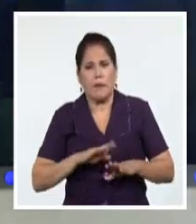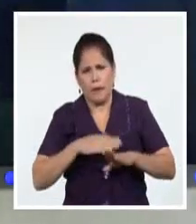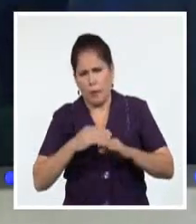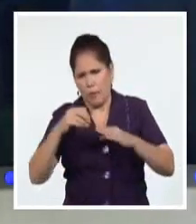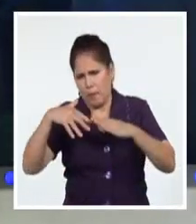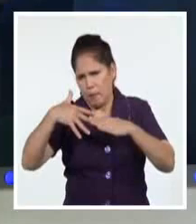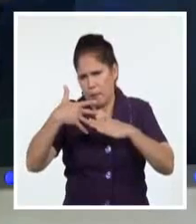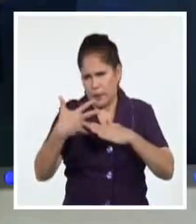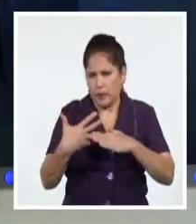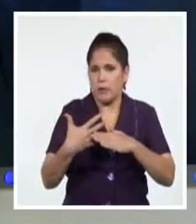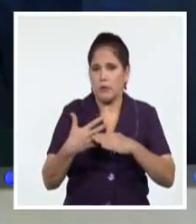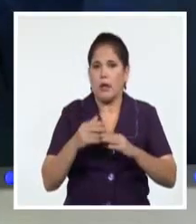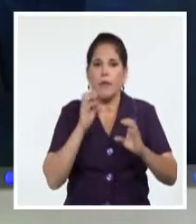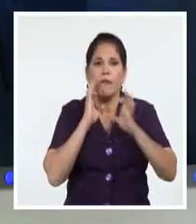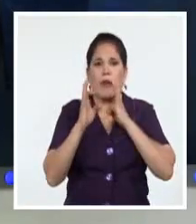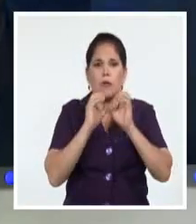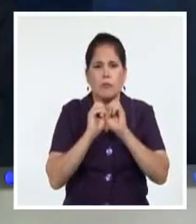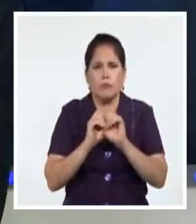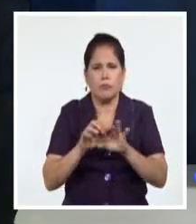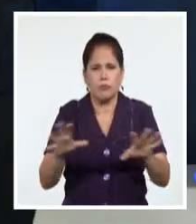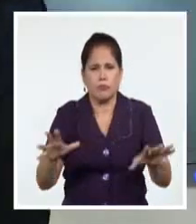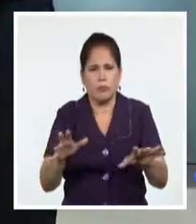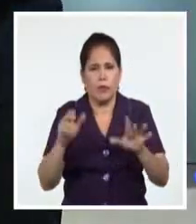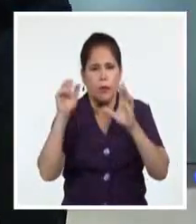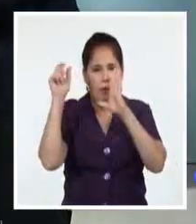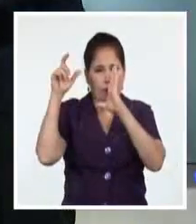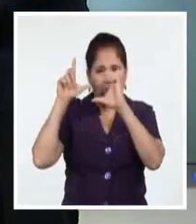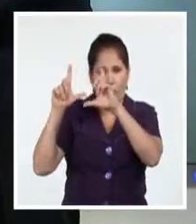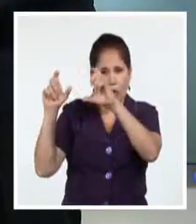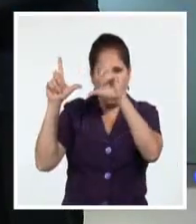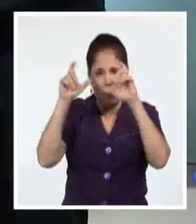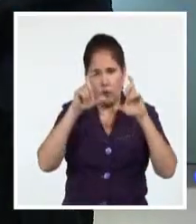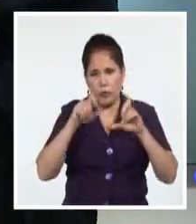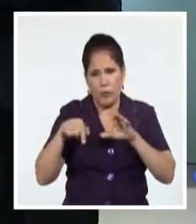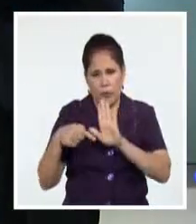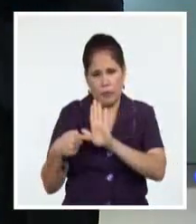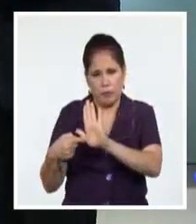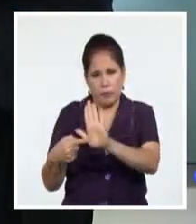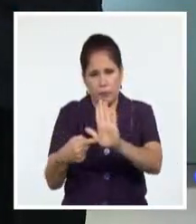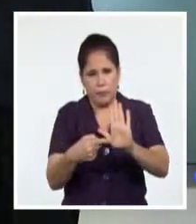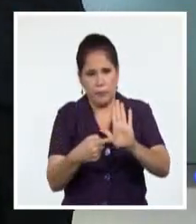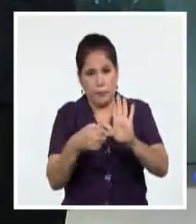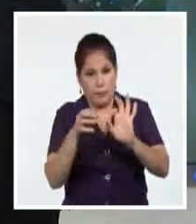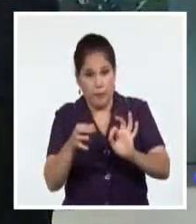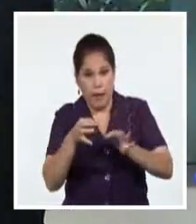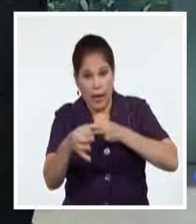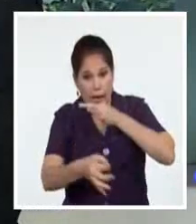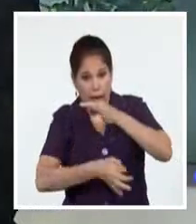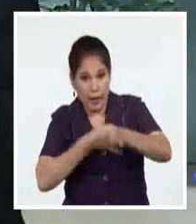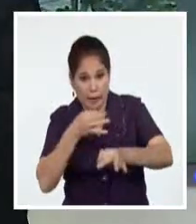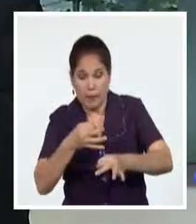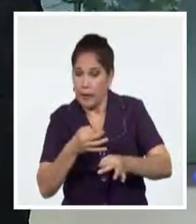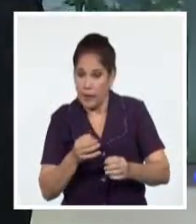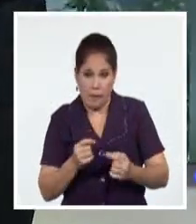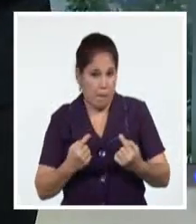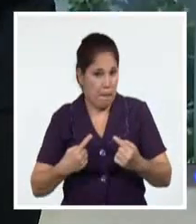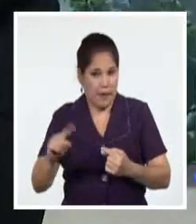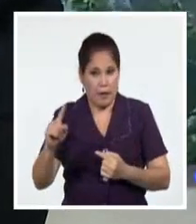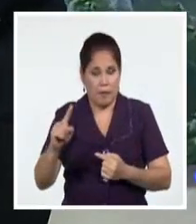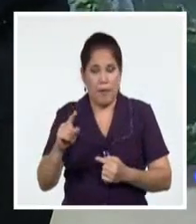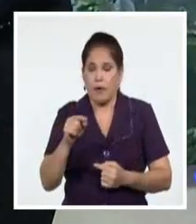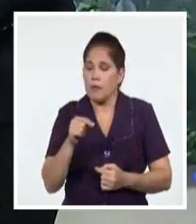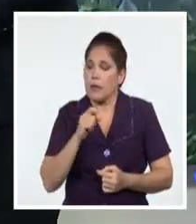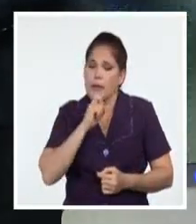amanecer compartió estas imágenes que les presento ahora a continuación y que hablan por sí solas. Un